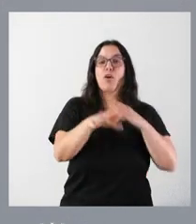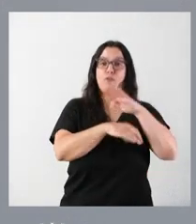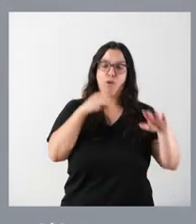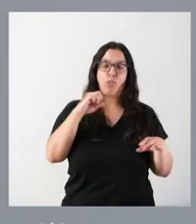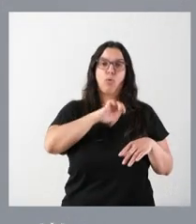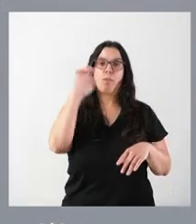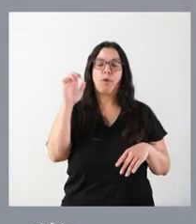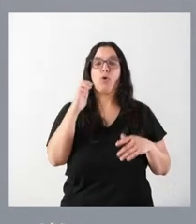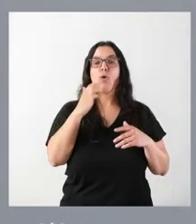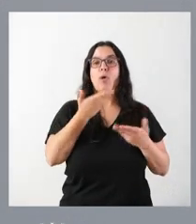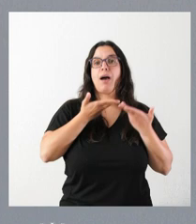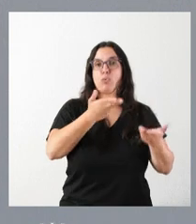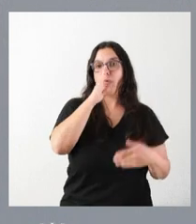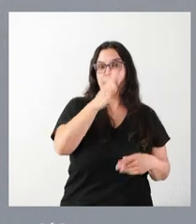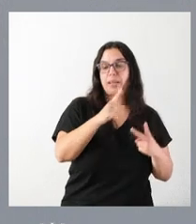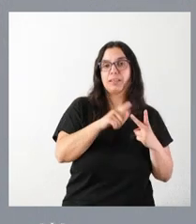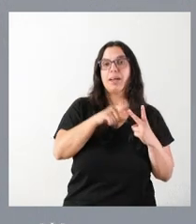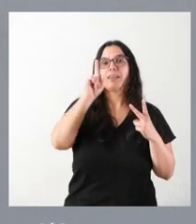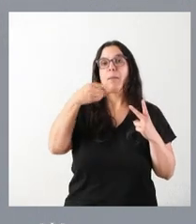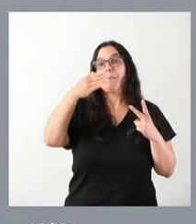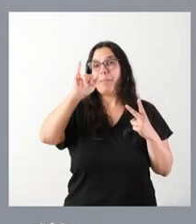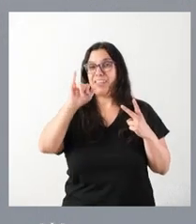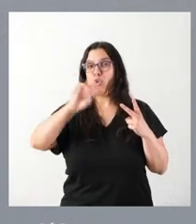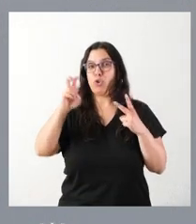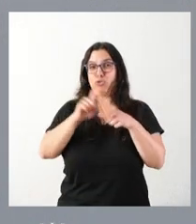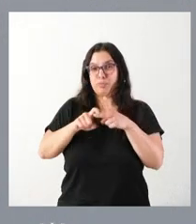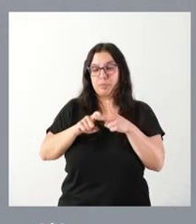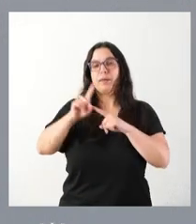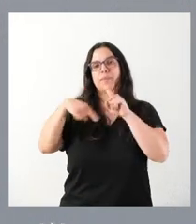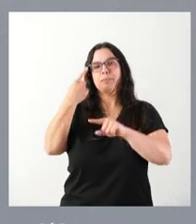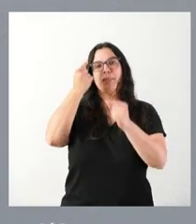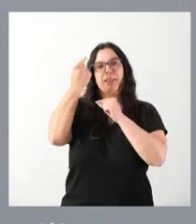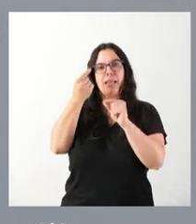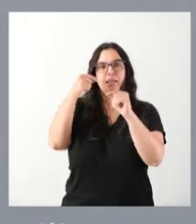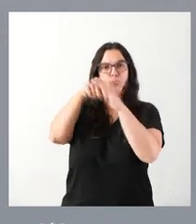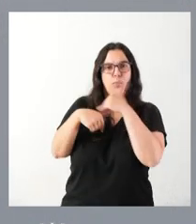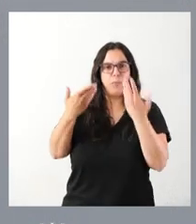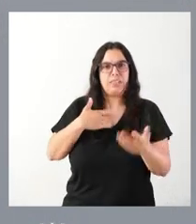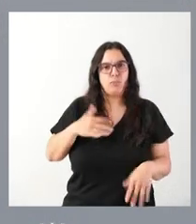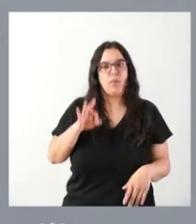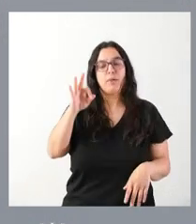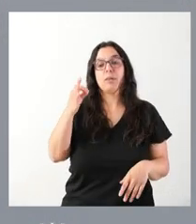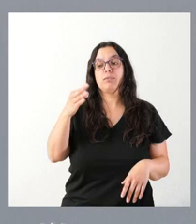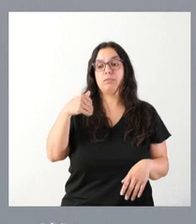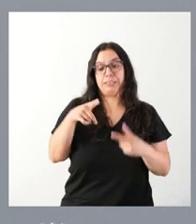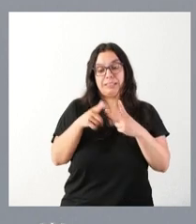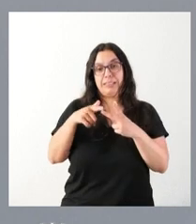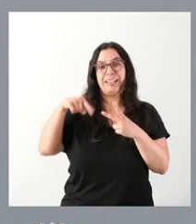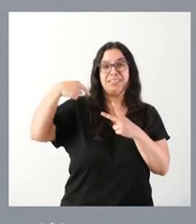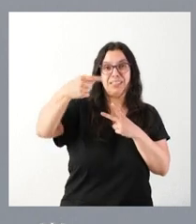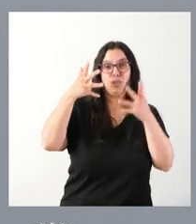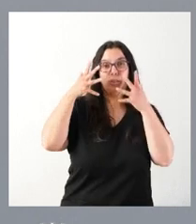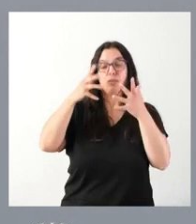directa Next Generation, sino los correspondientes al BEI y podremos darle una información más detallada, pero esta cuantía se aprobará en sucesivos